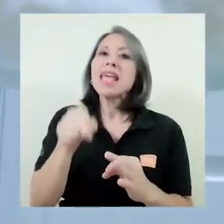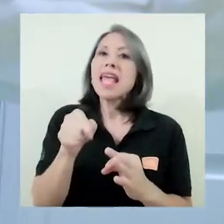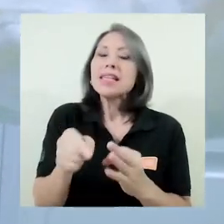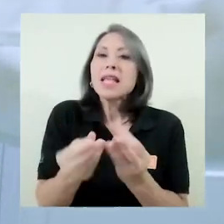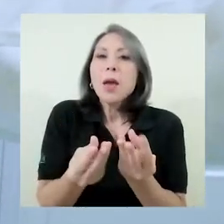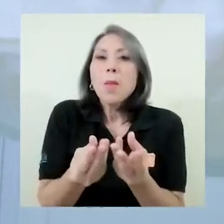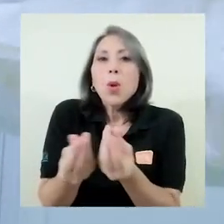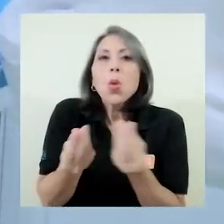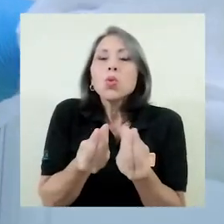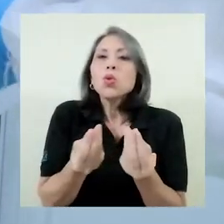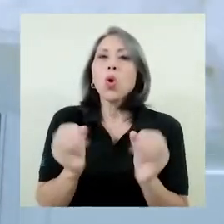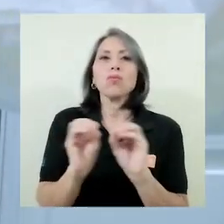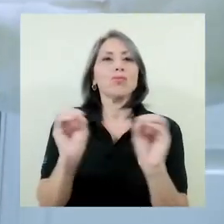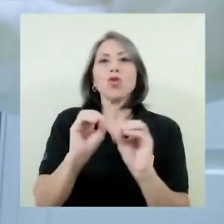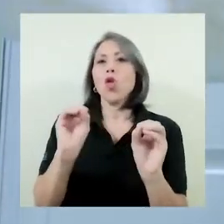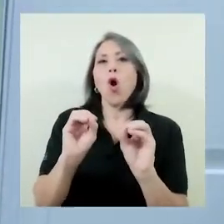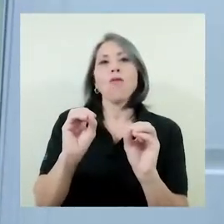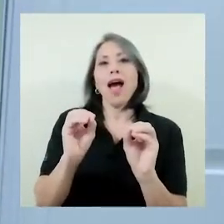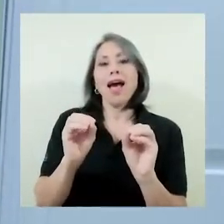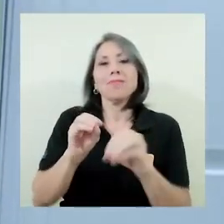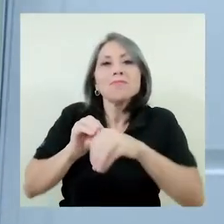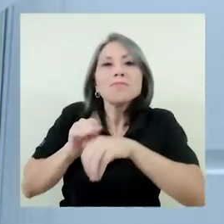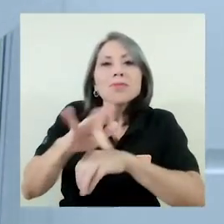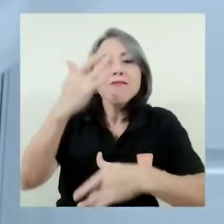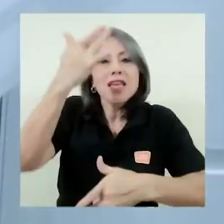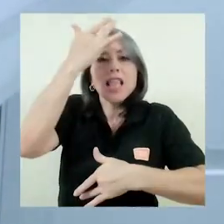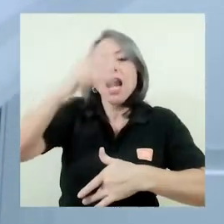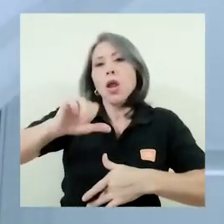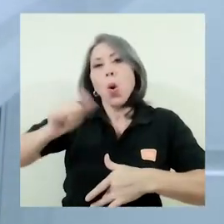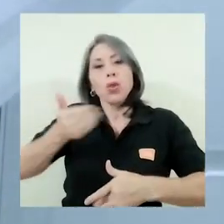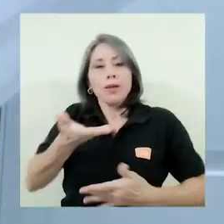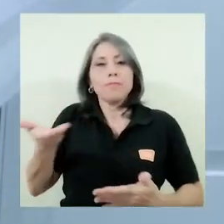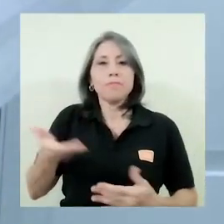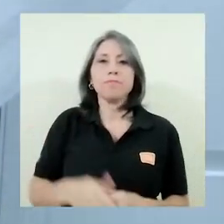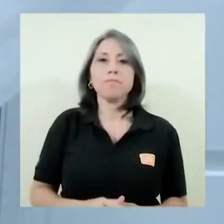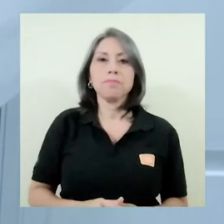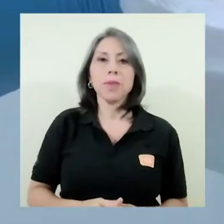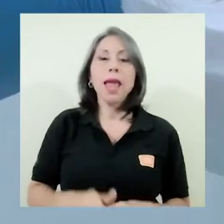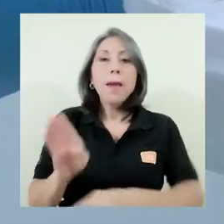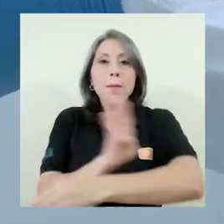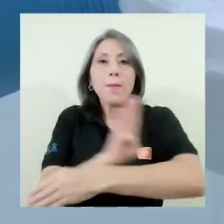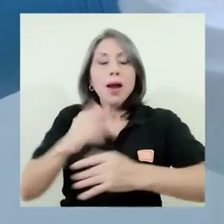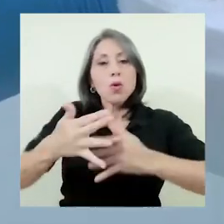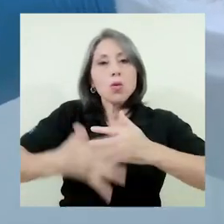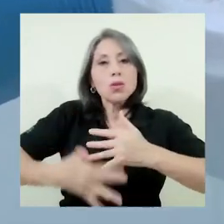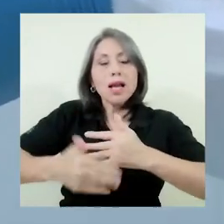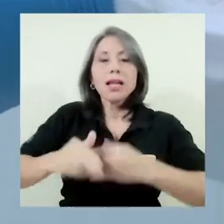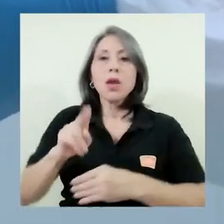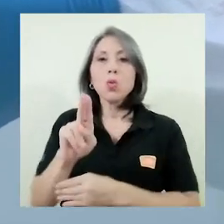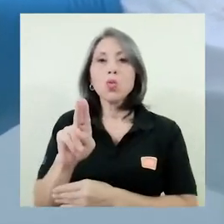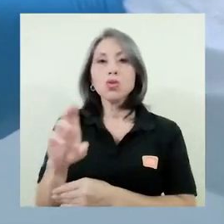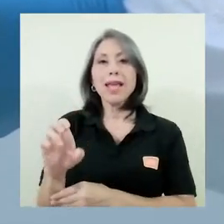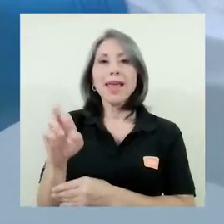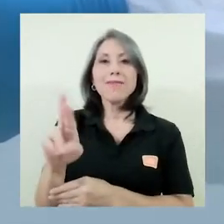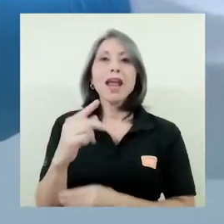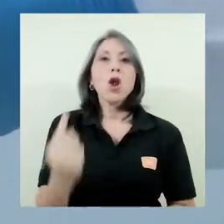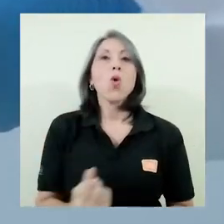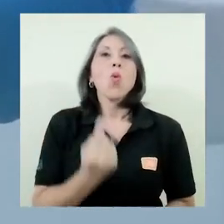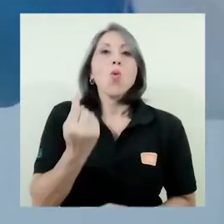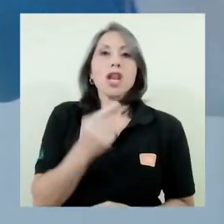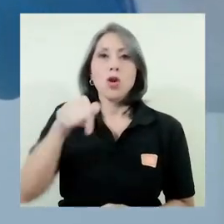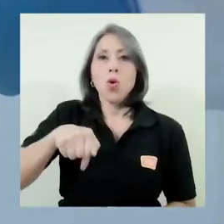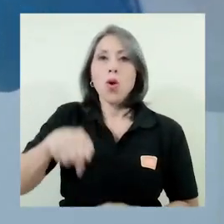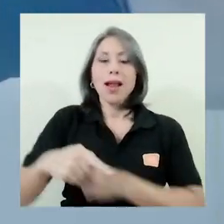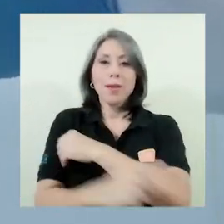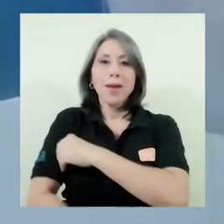no va a infectarle de otra enfermedad. El Banco de Sangre de la UCR es el único del país